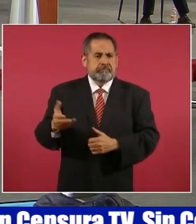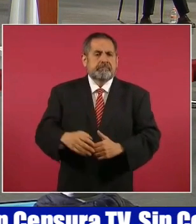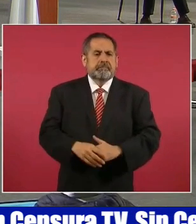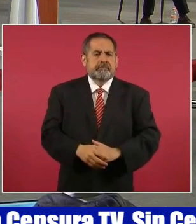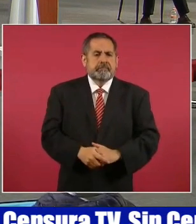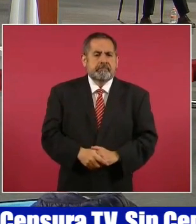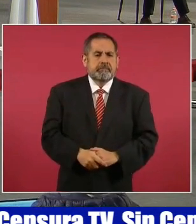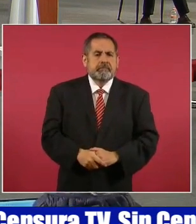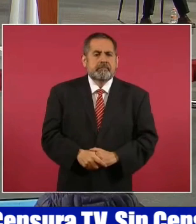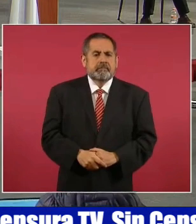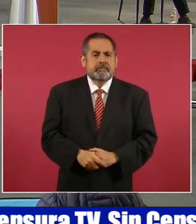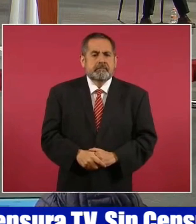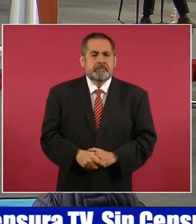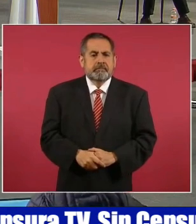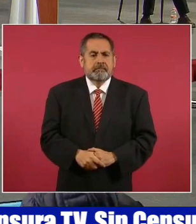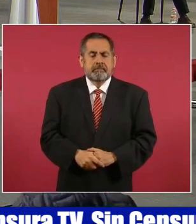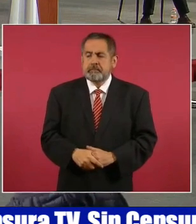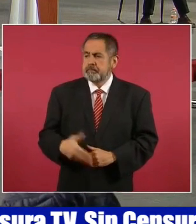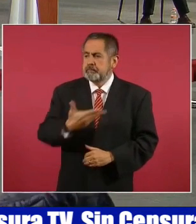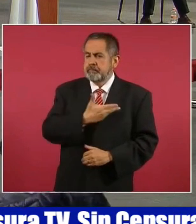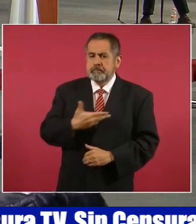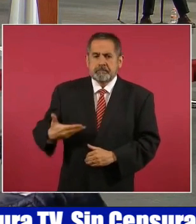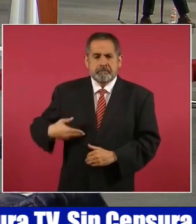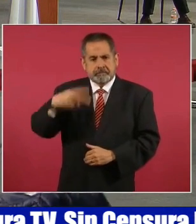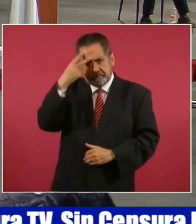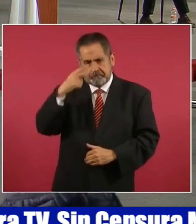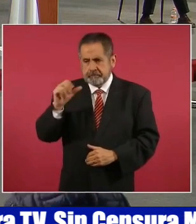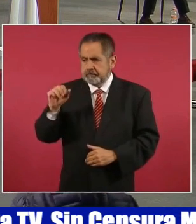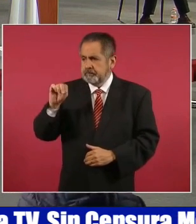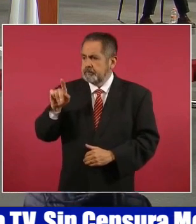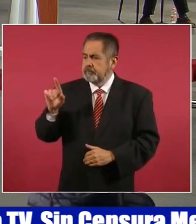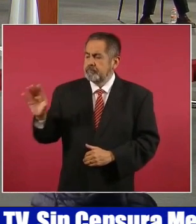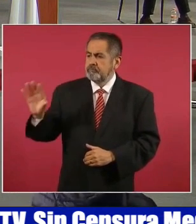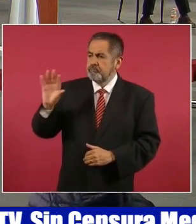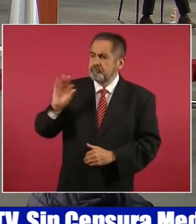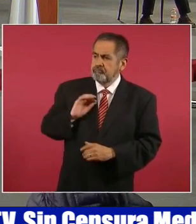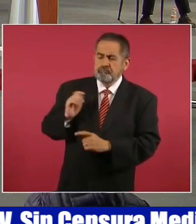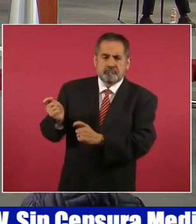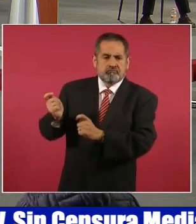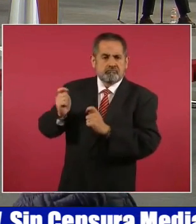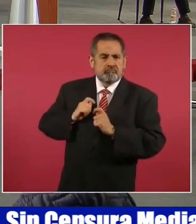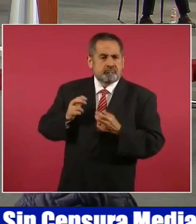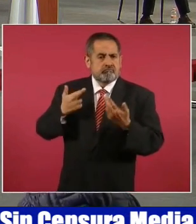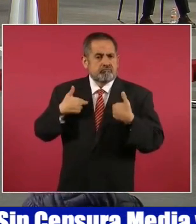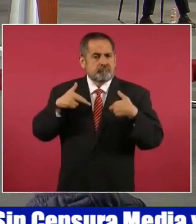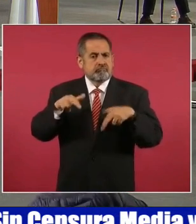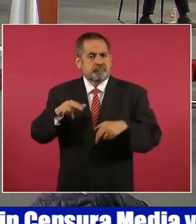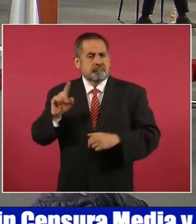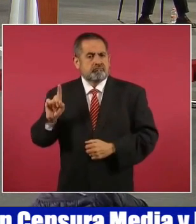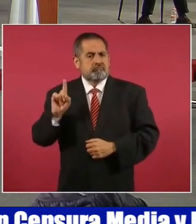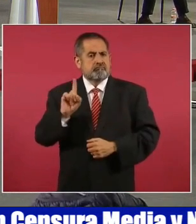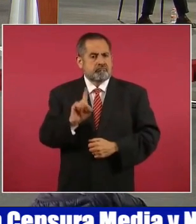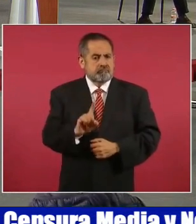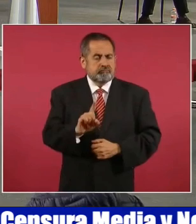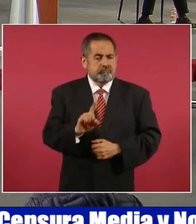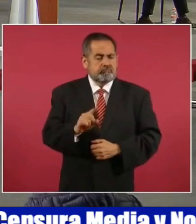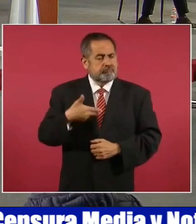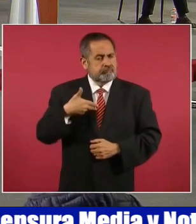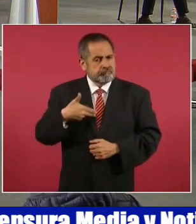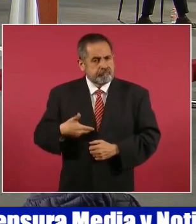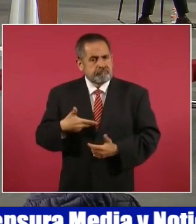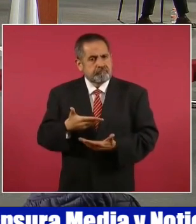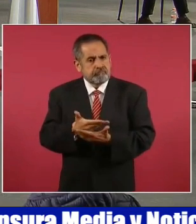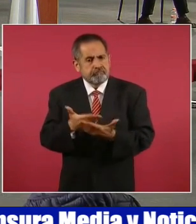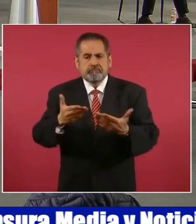En representación del presidente de México, Andrés Manuel López Obrador, tengo el agrado de